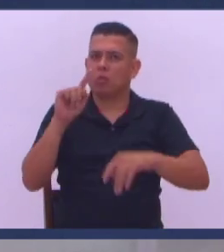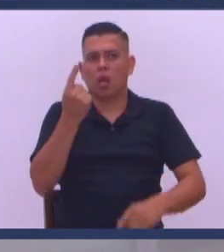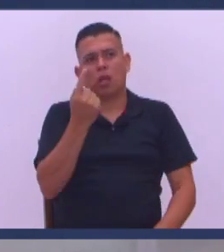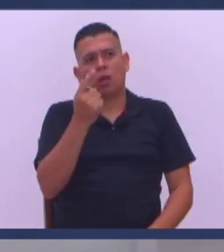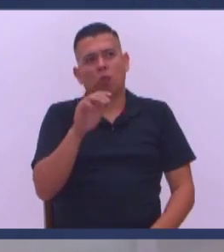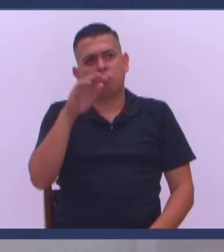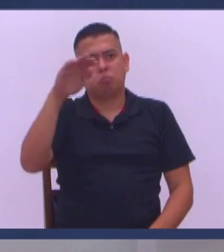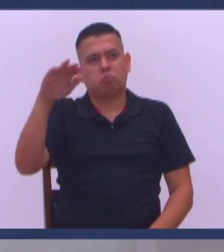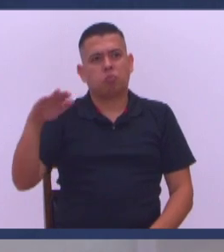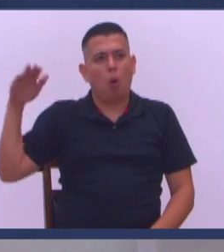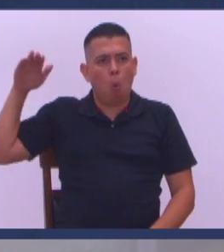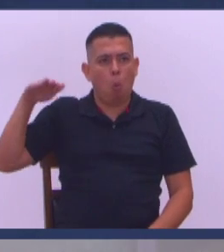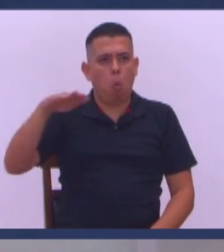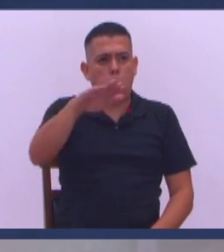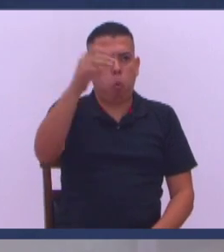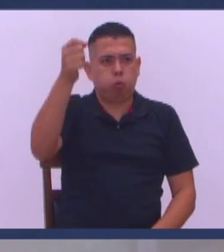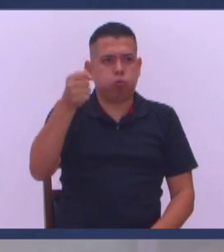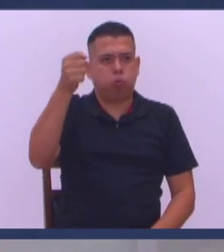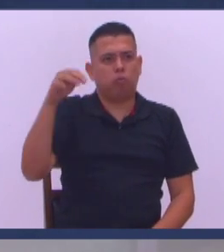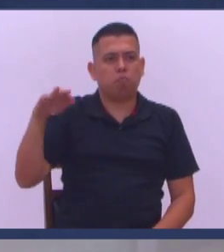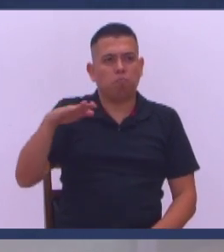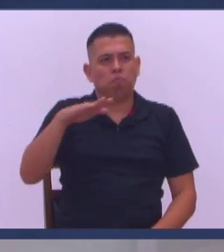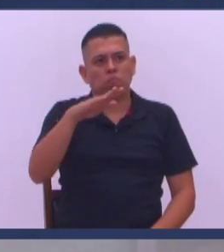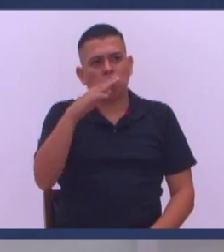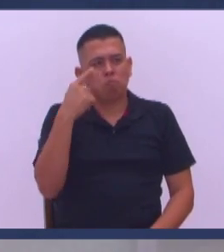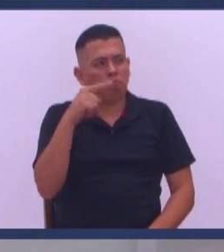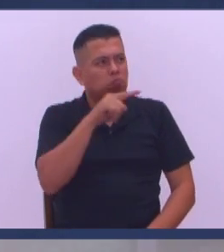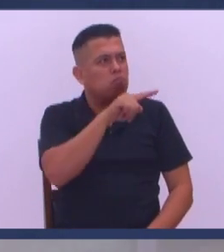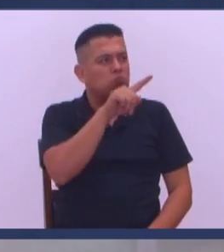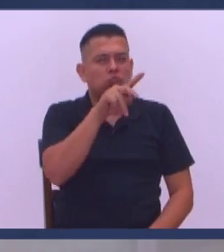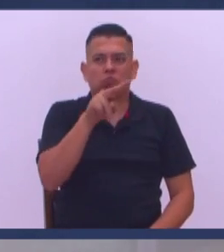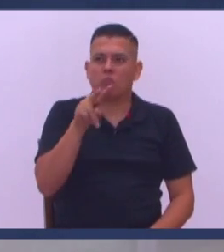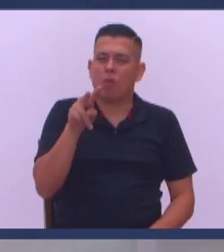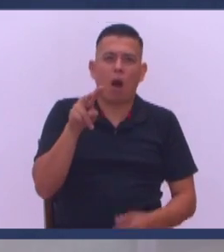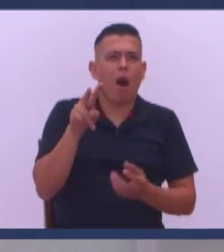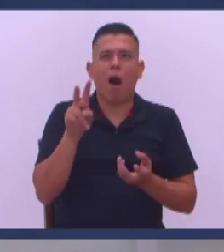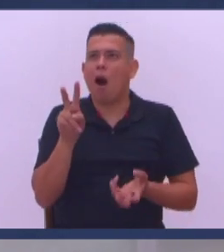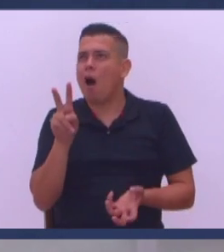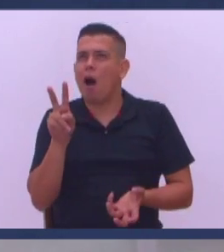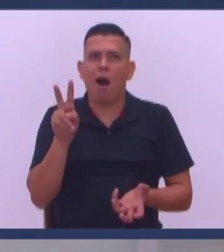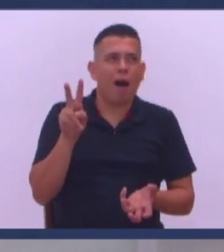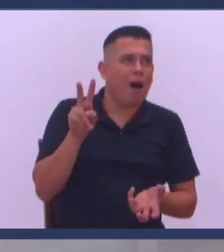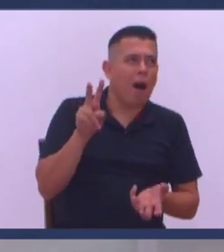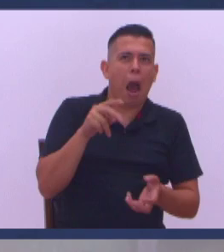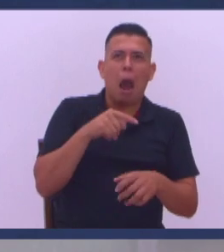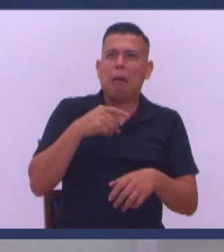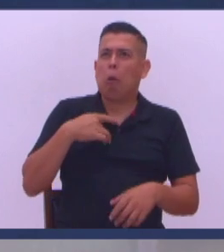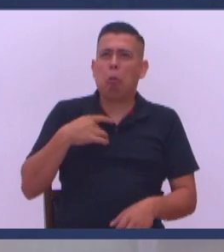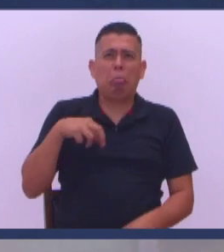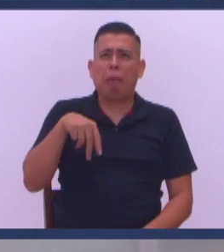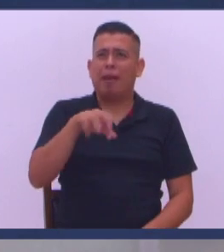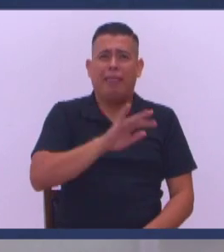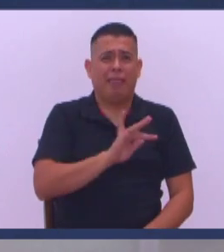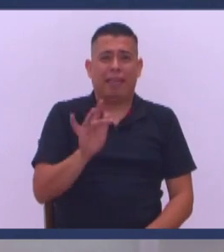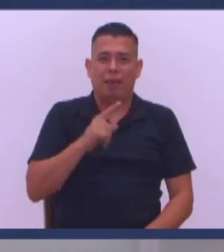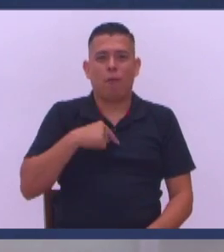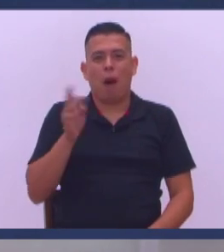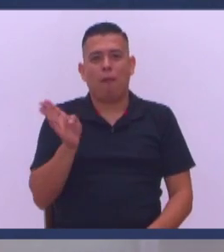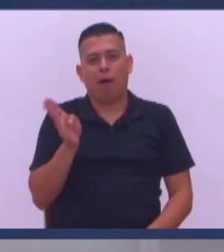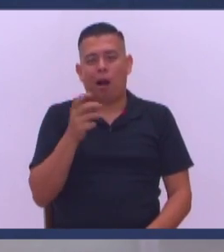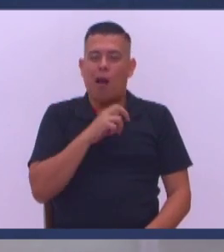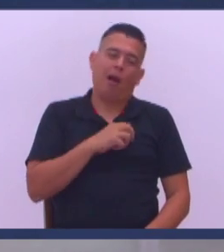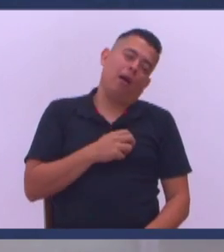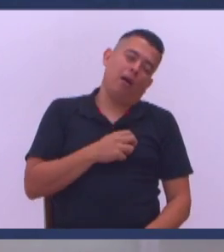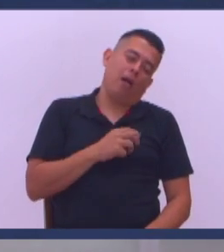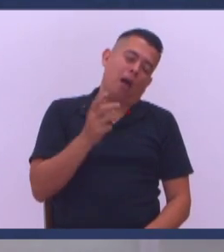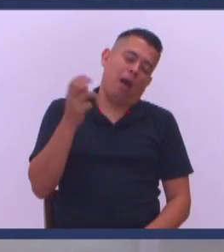la estación central De trenes en Jerusalén Y luego fuimos viendo Todo el panorama Mire con la boca abierta No se siente nada Verdad Es como cuando usted Va en el bus Y se queda